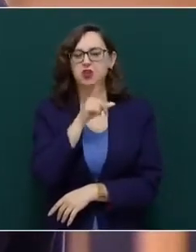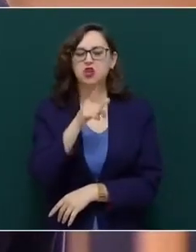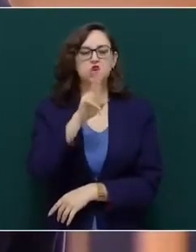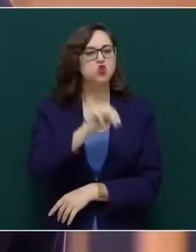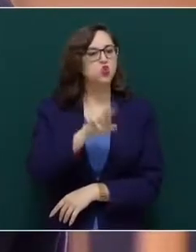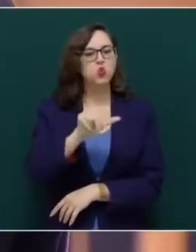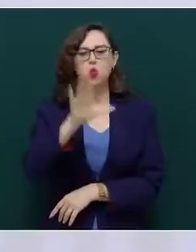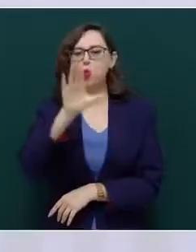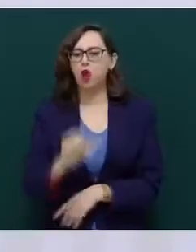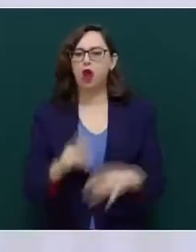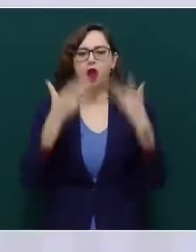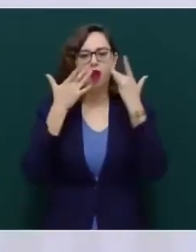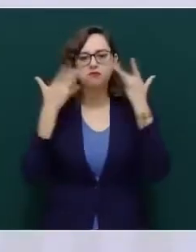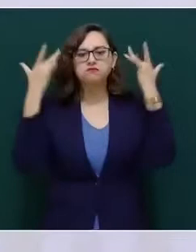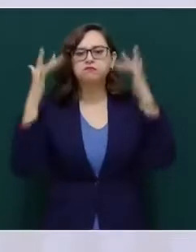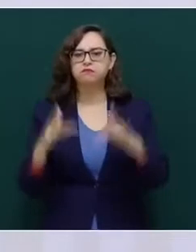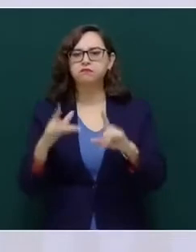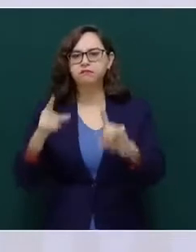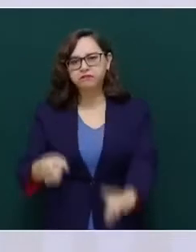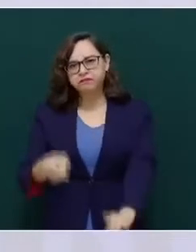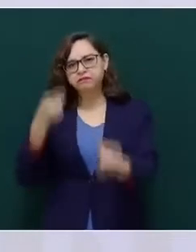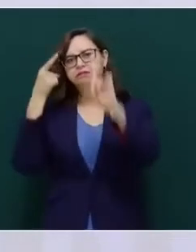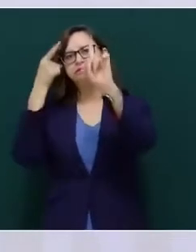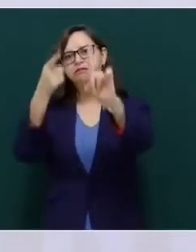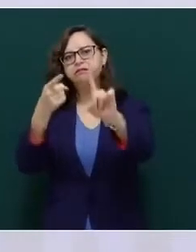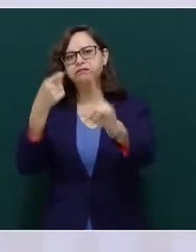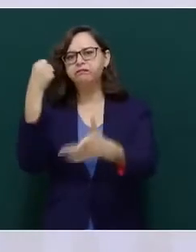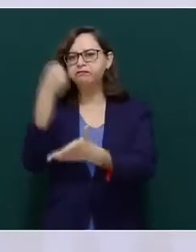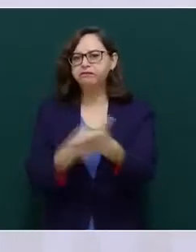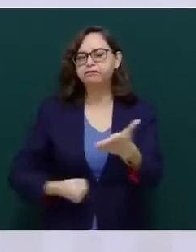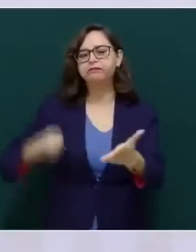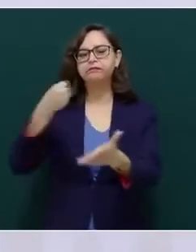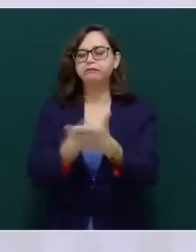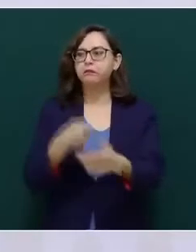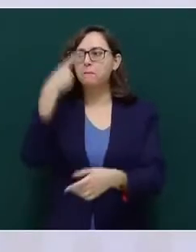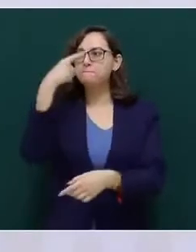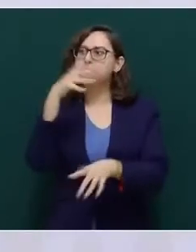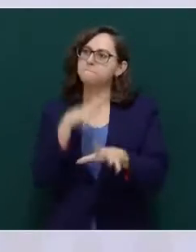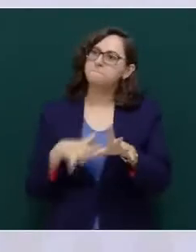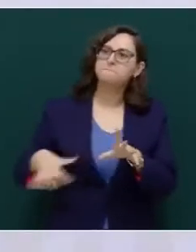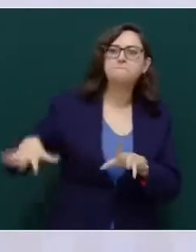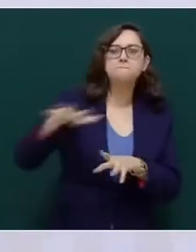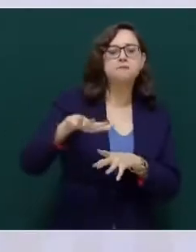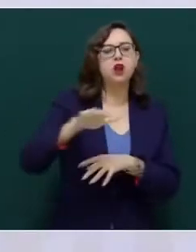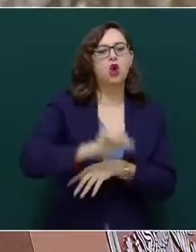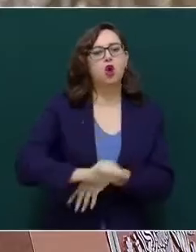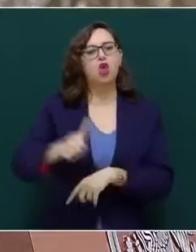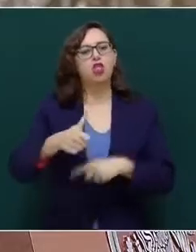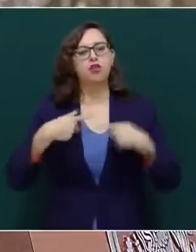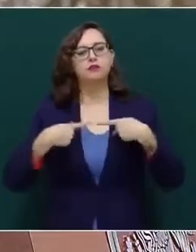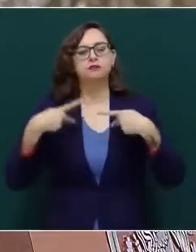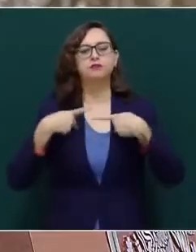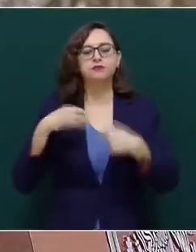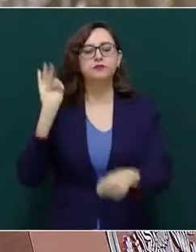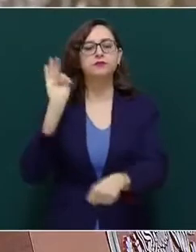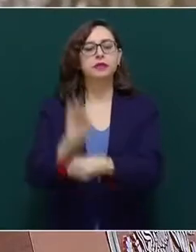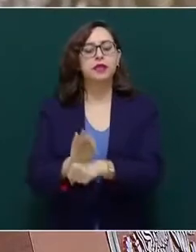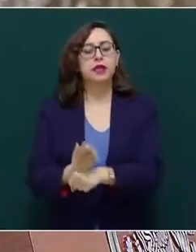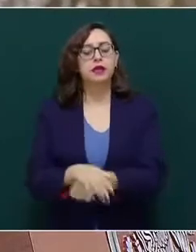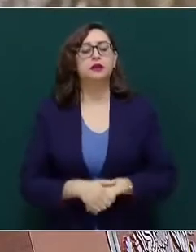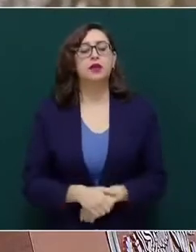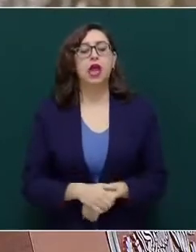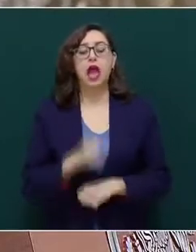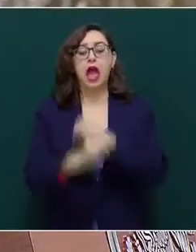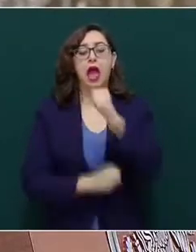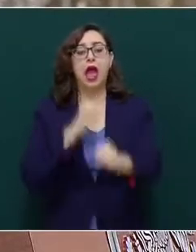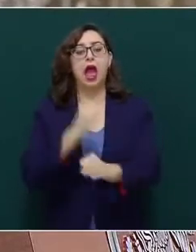la que se lucha en bien de los demás. En 1811 Bolívar se incorpora al